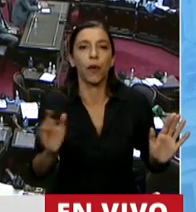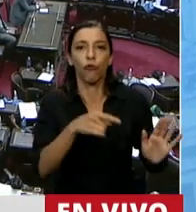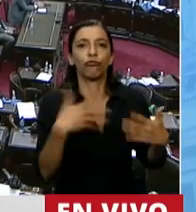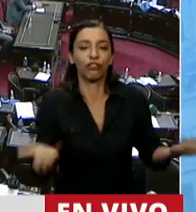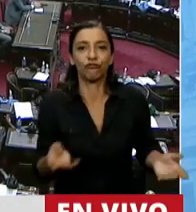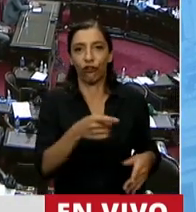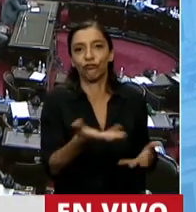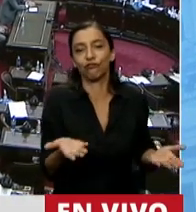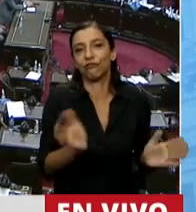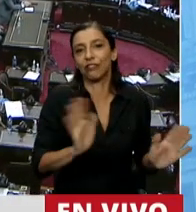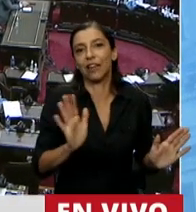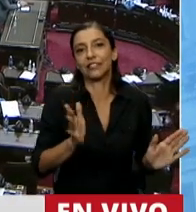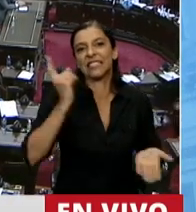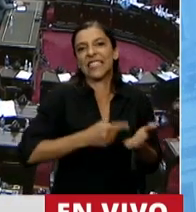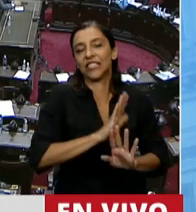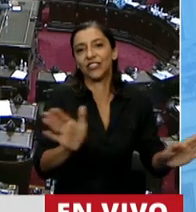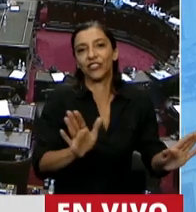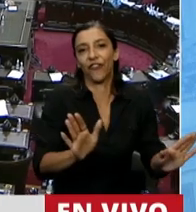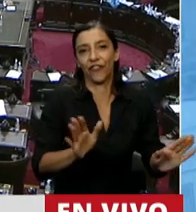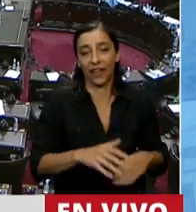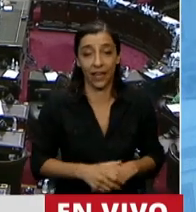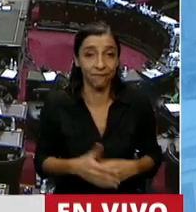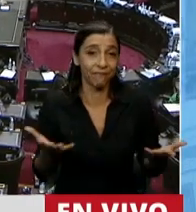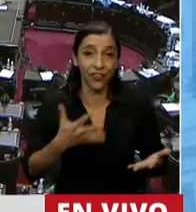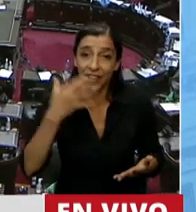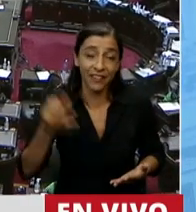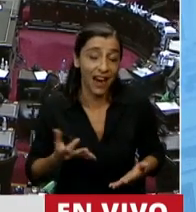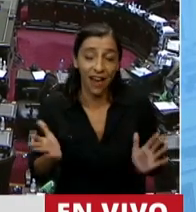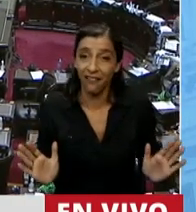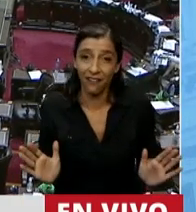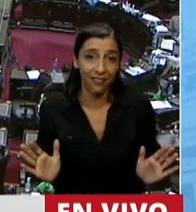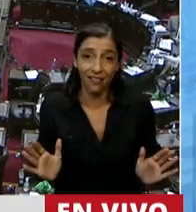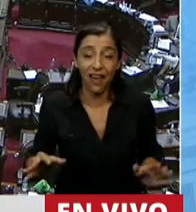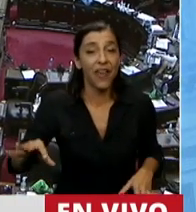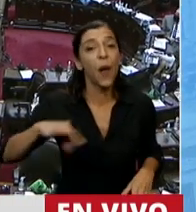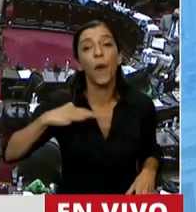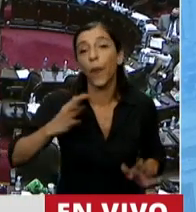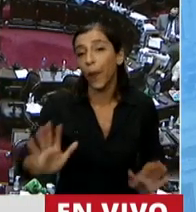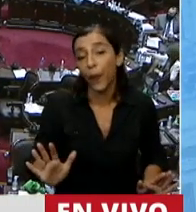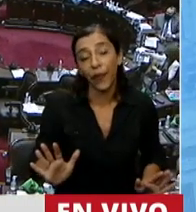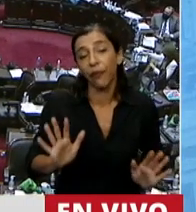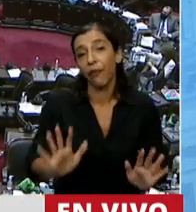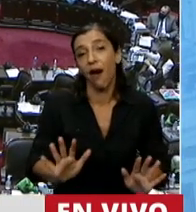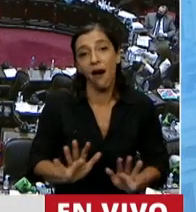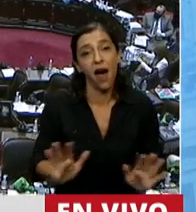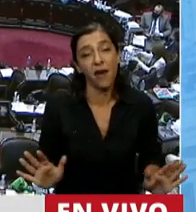La vida, presidente, la eliminación